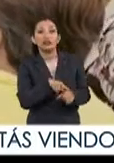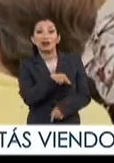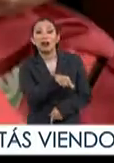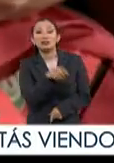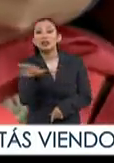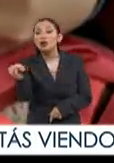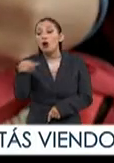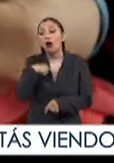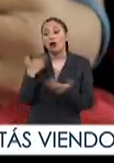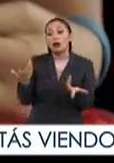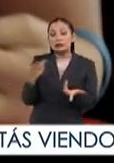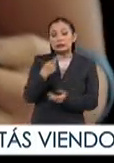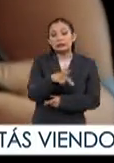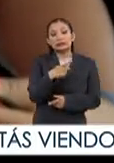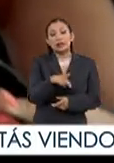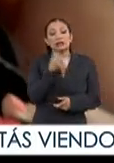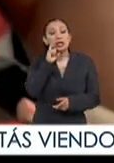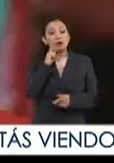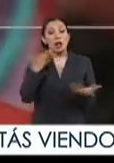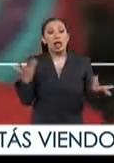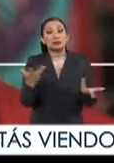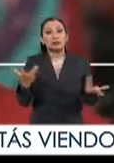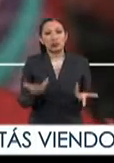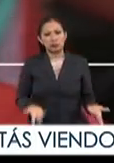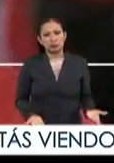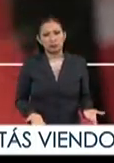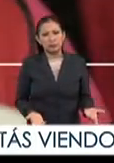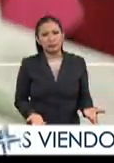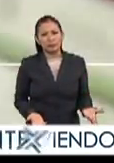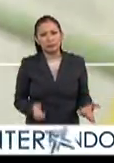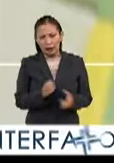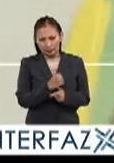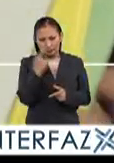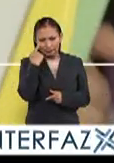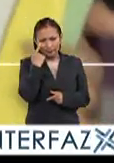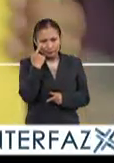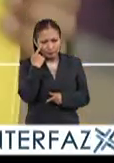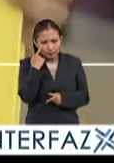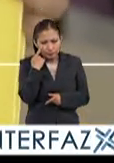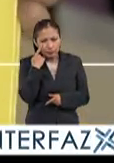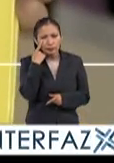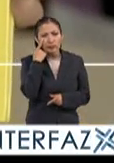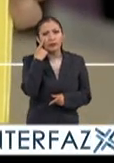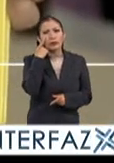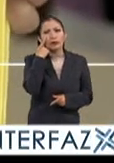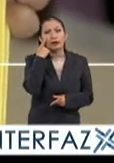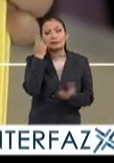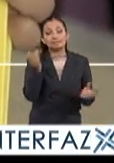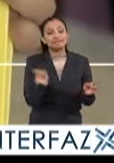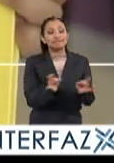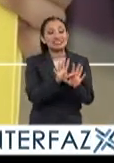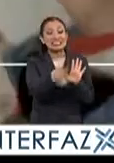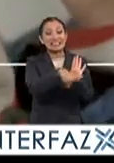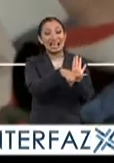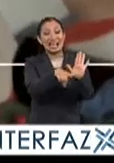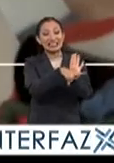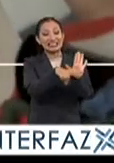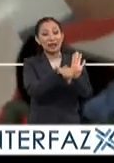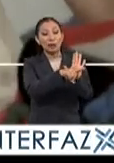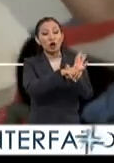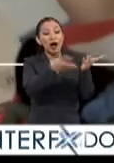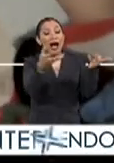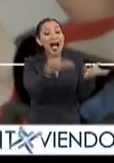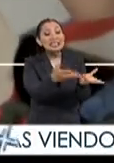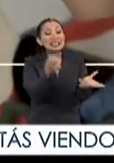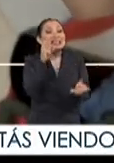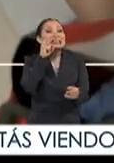sino al ejercicio de lo sexual. Se resaltan las consecuencias negativas del ejercicio